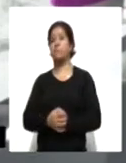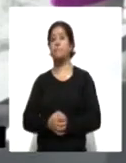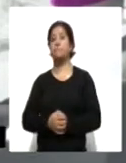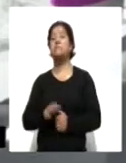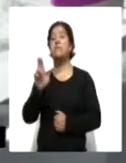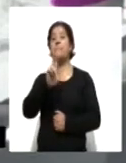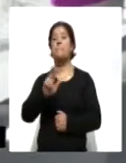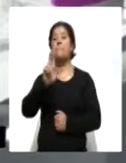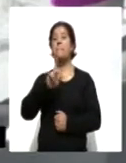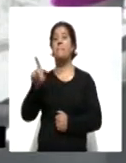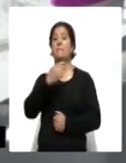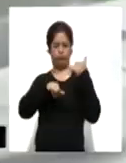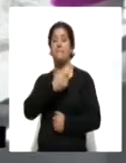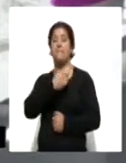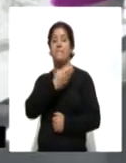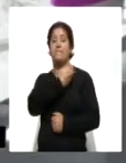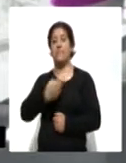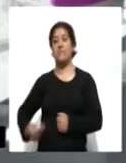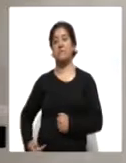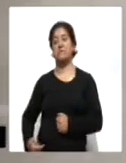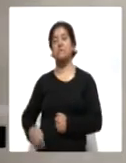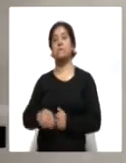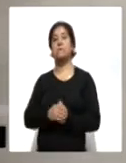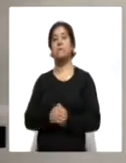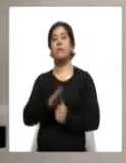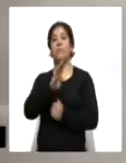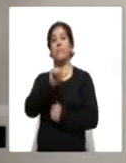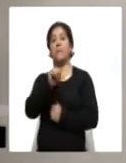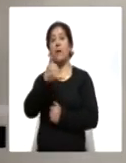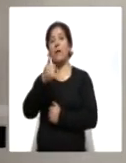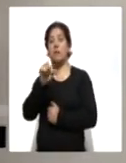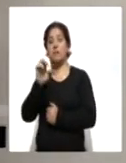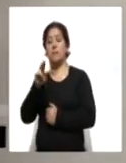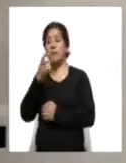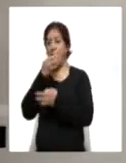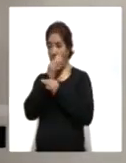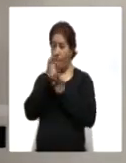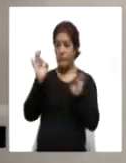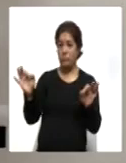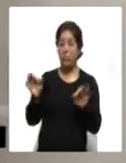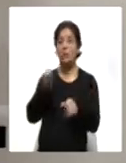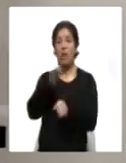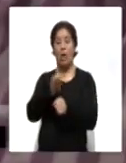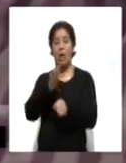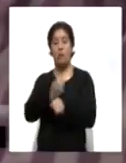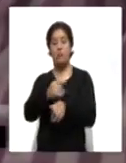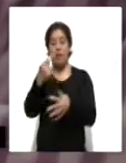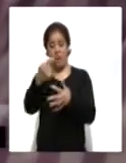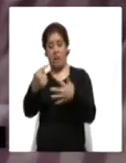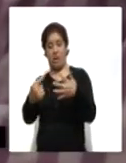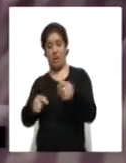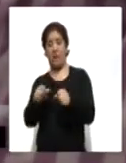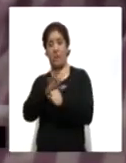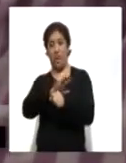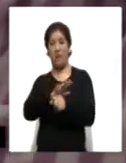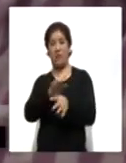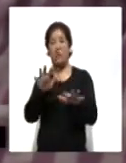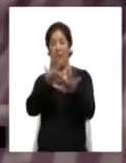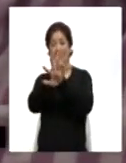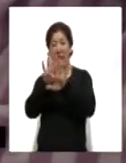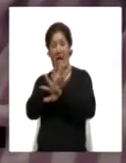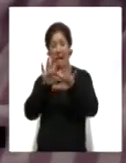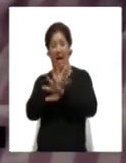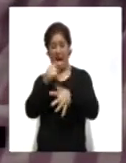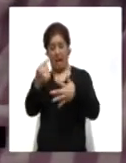presidente de Biotech Group, Shang Xiaoming, dijo a la televisión estatal que la actual mutación del virus no ha hecho que la vacuna sea